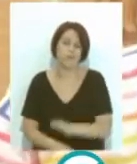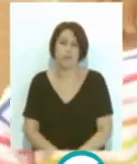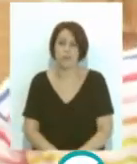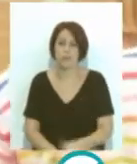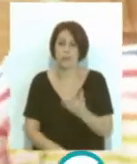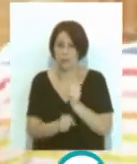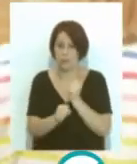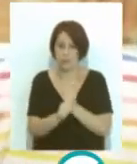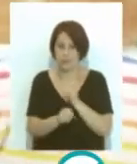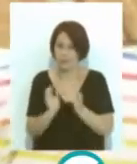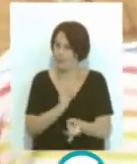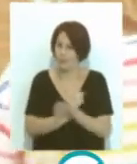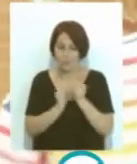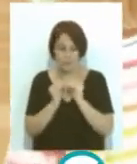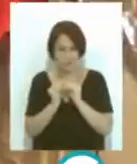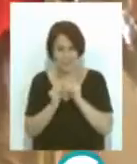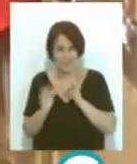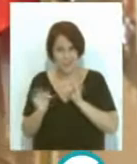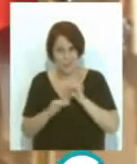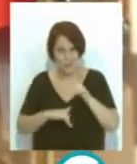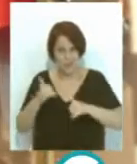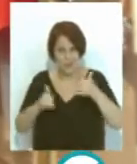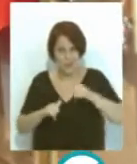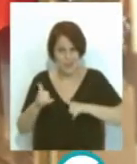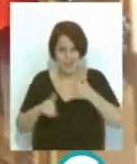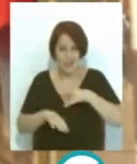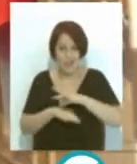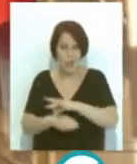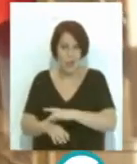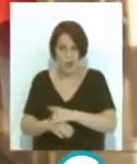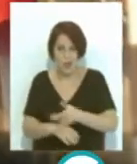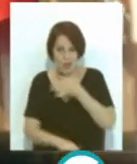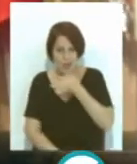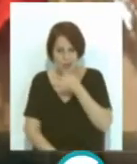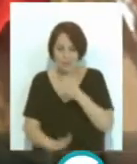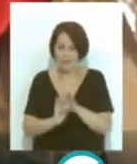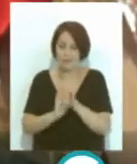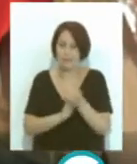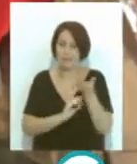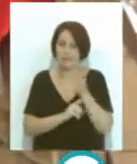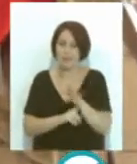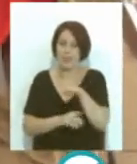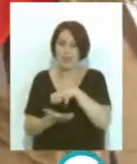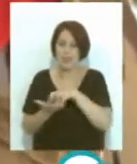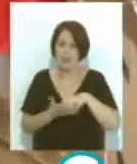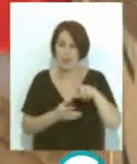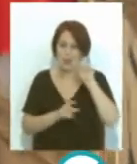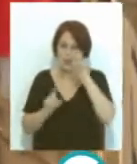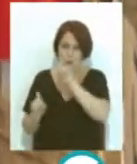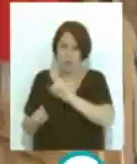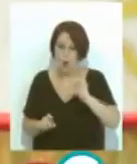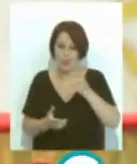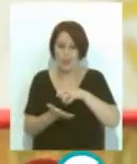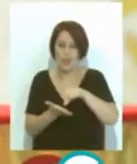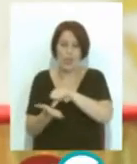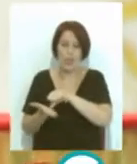gran labor de creación y realización de teatro marionetas guión e interpretación que continuarán ofreciendo en otros centros educativos de la